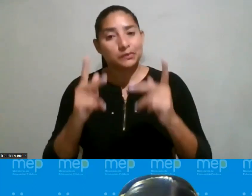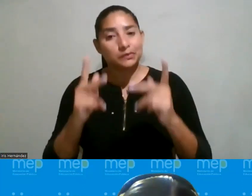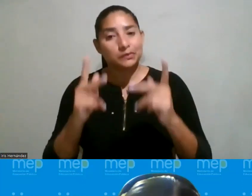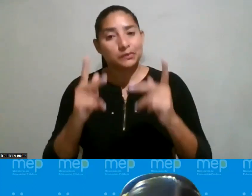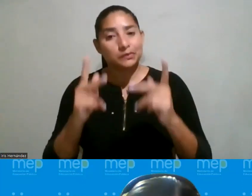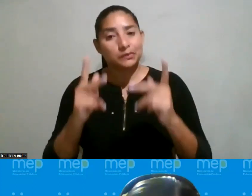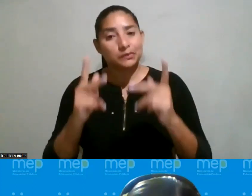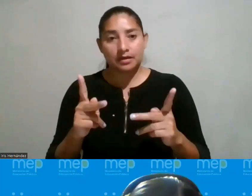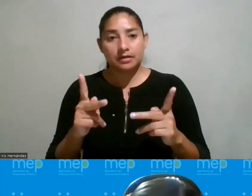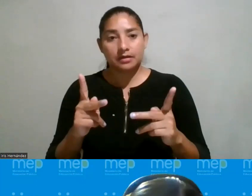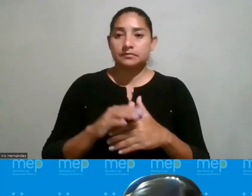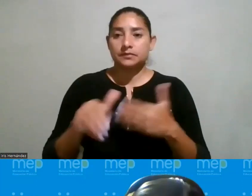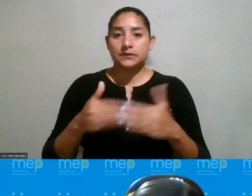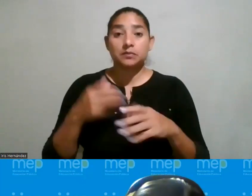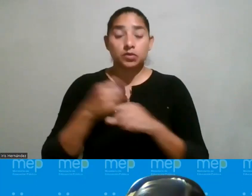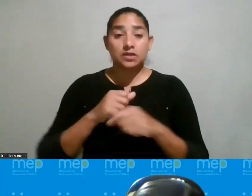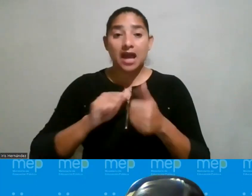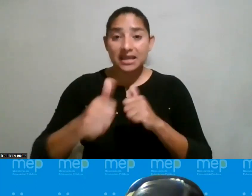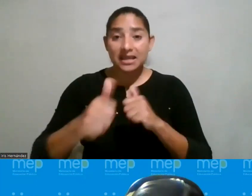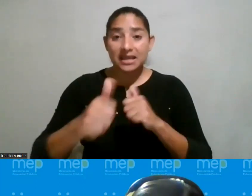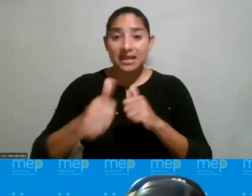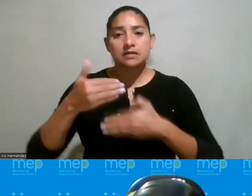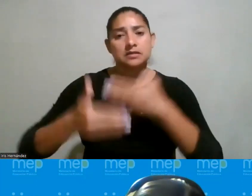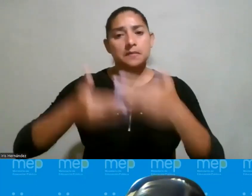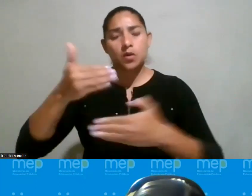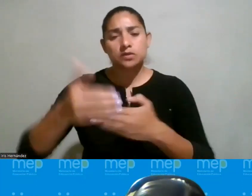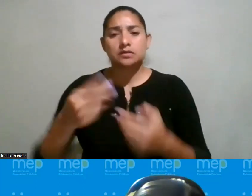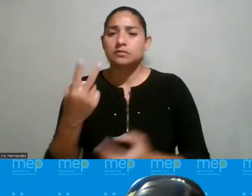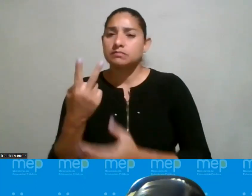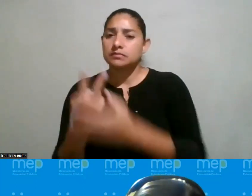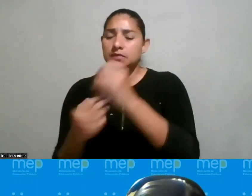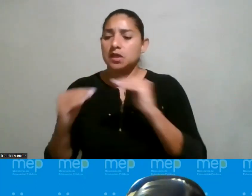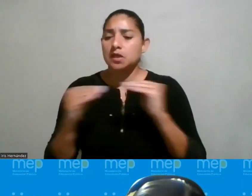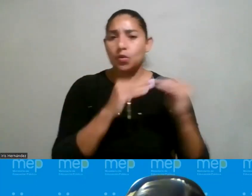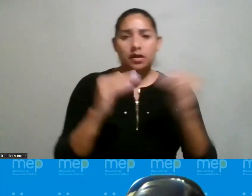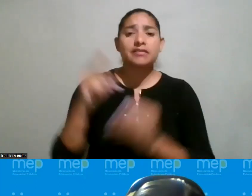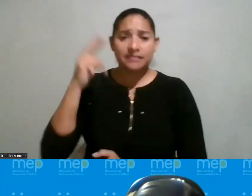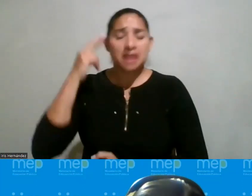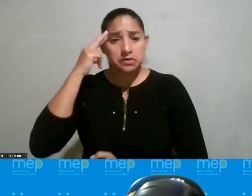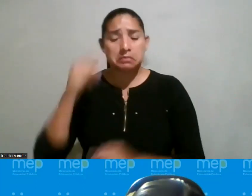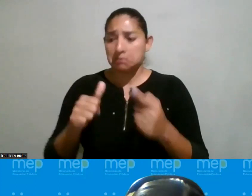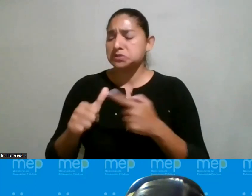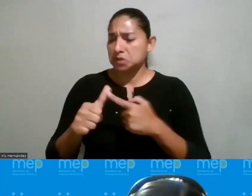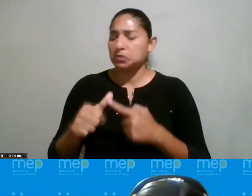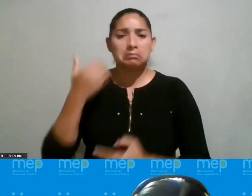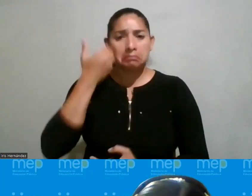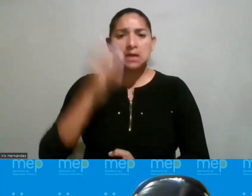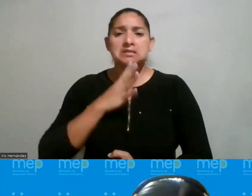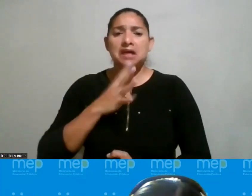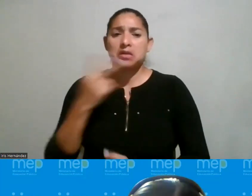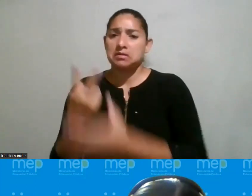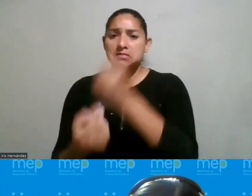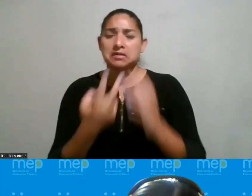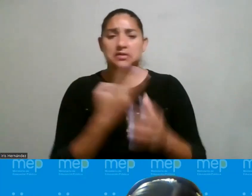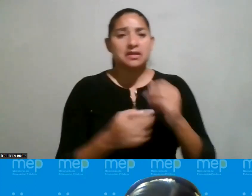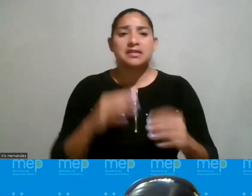oportunidad de acelerar este proceso de paridad en realidad tiene usted razón uno diría en principio o sea porque estamos hablando de paridad o sea